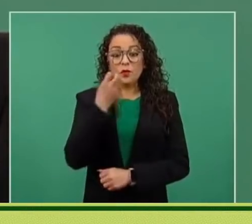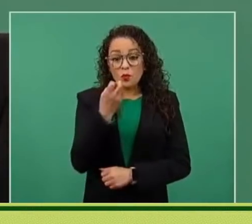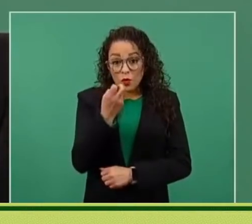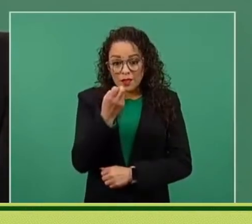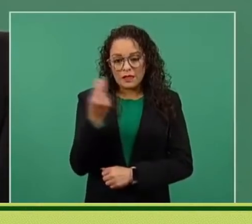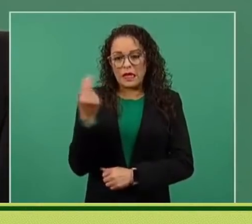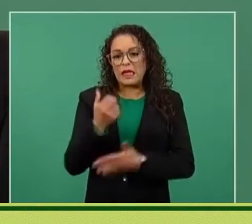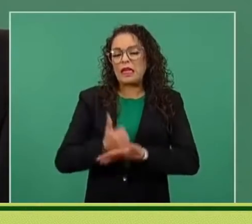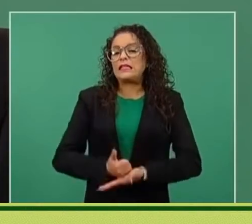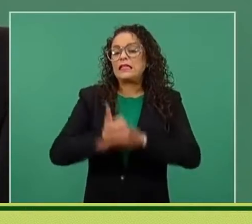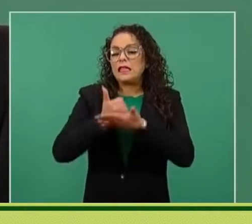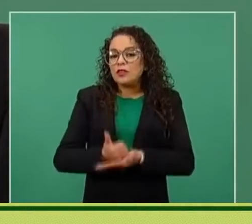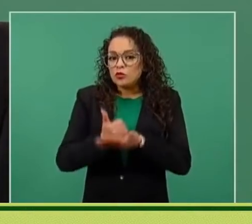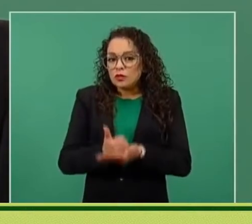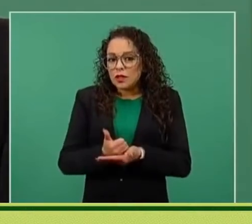nóminas.